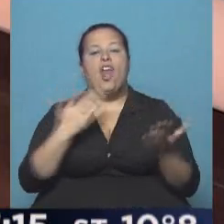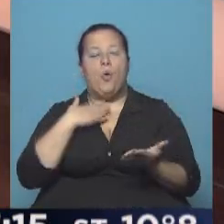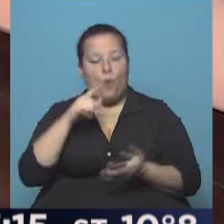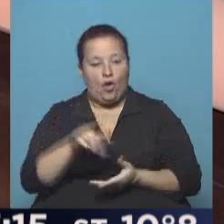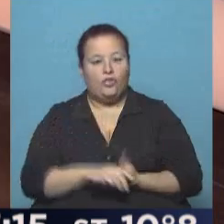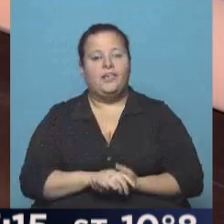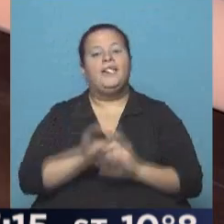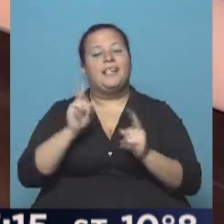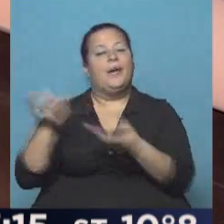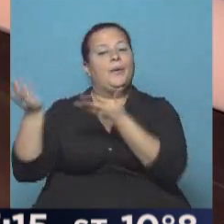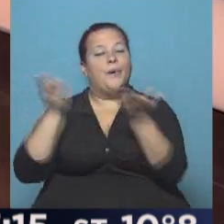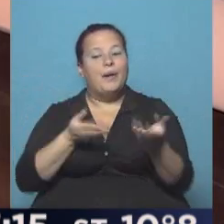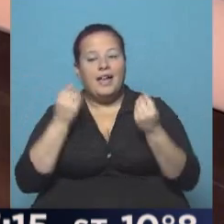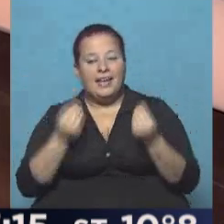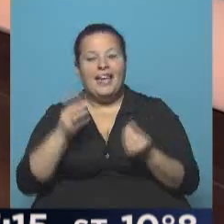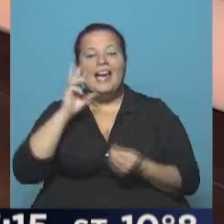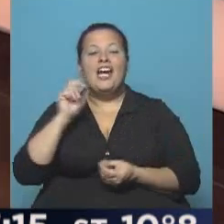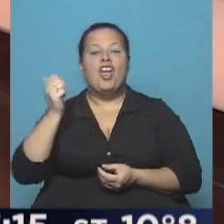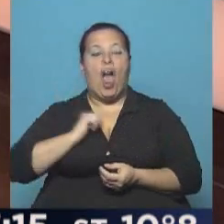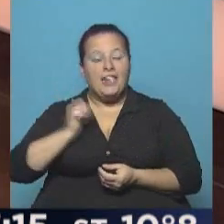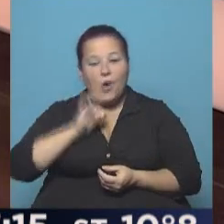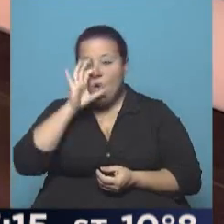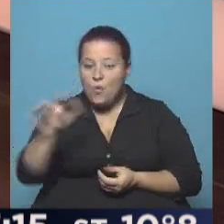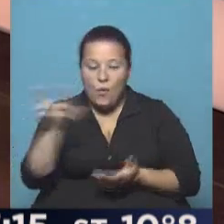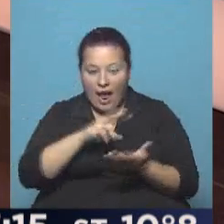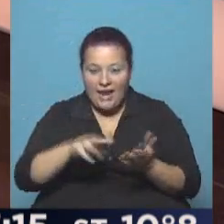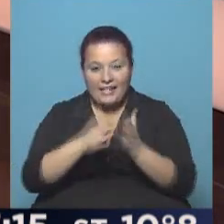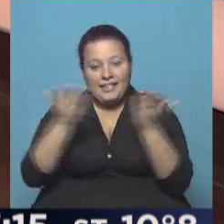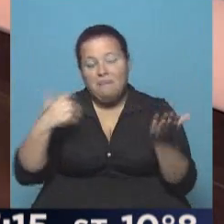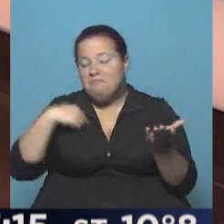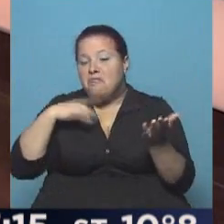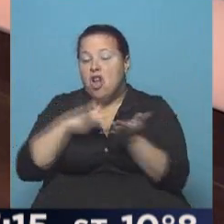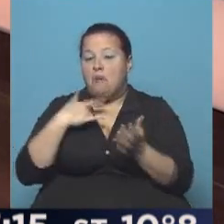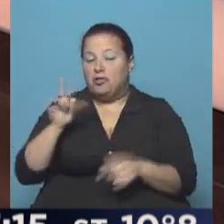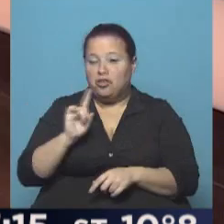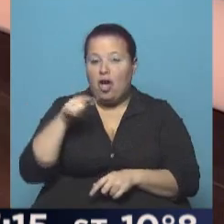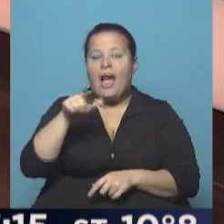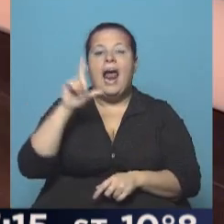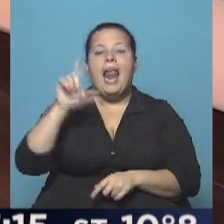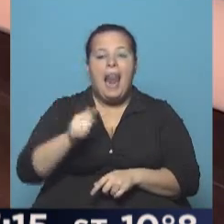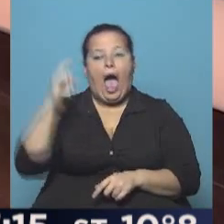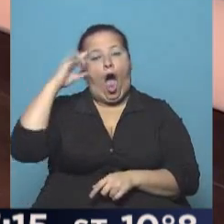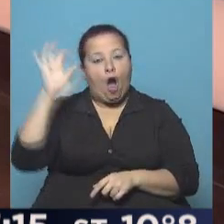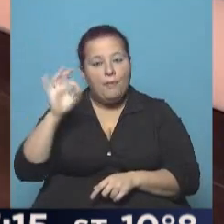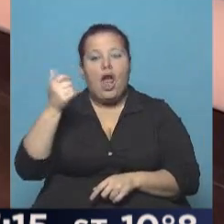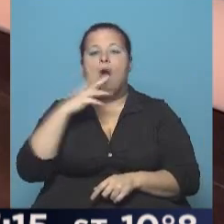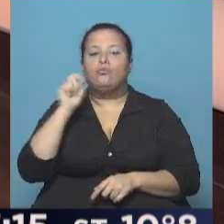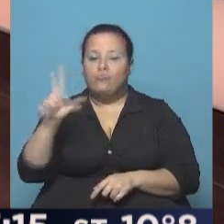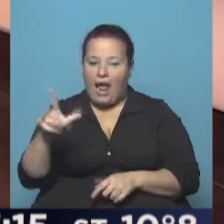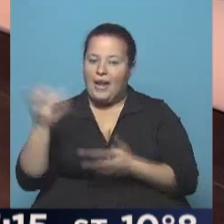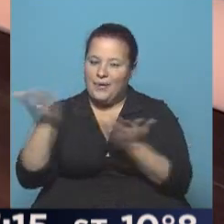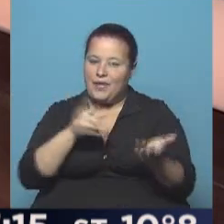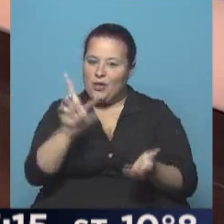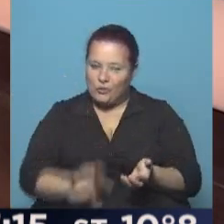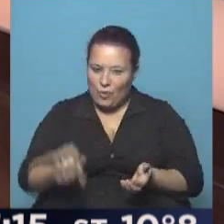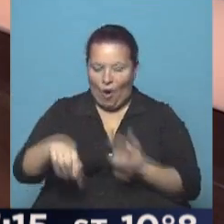Y les damos la bienvenida a Río Gallegos, que nunca hemos leído esta portada, al menos a mí no me ha tocado, que es la opinión austral. Bienvenida a